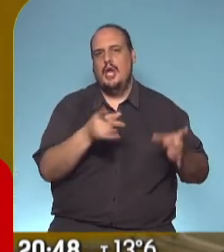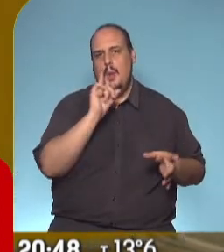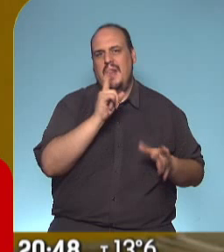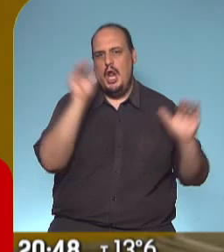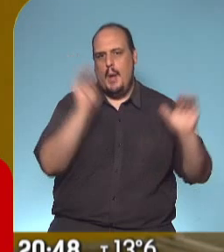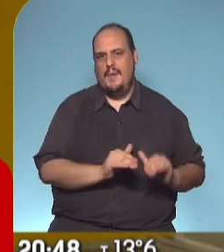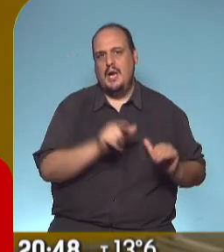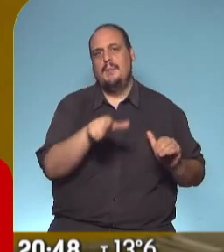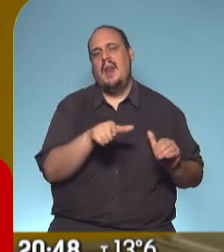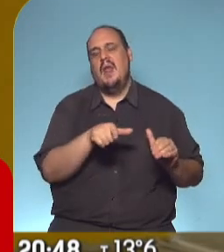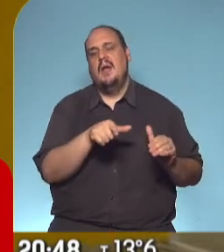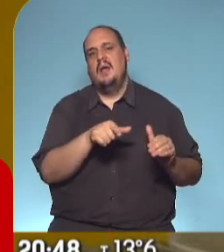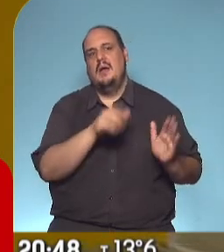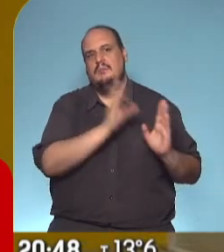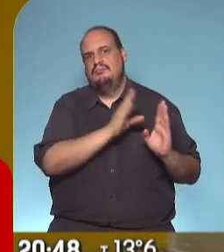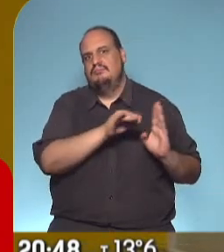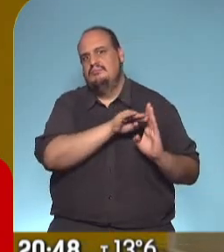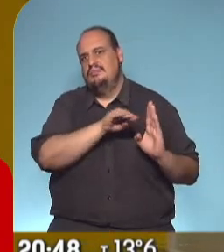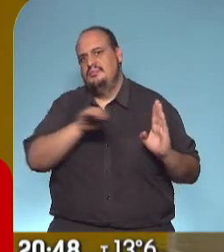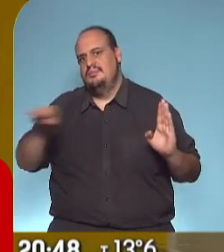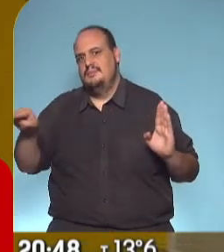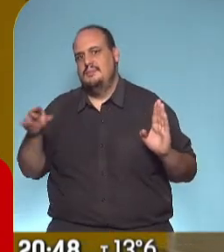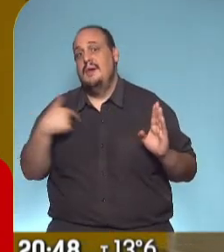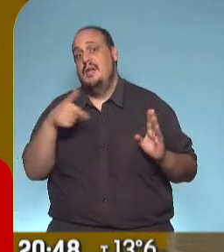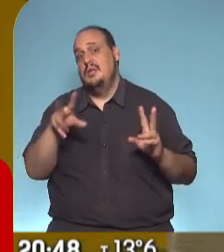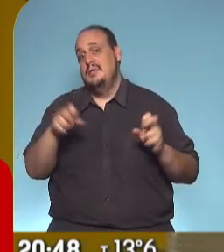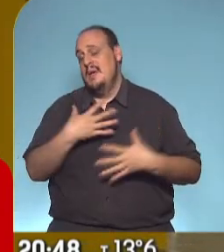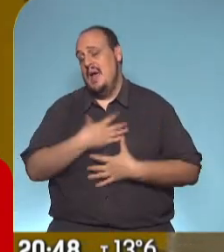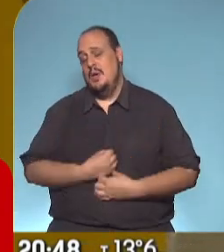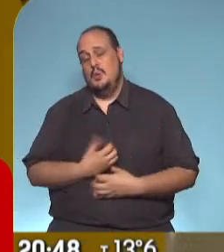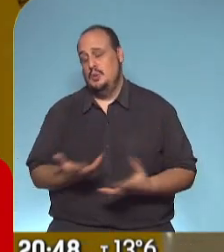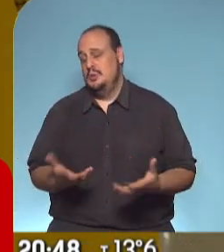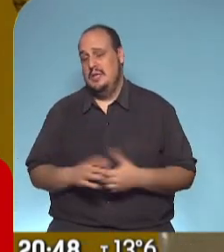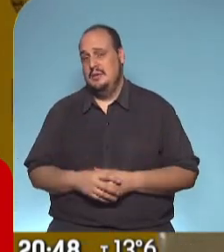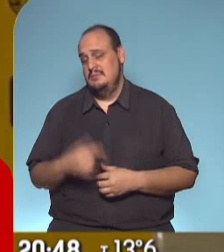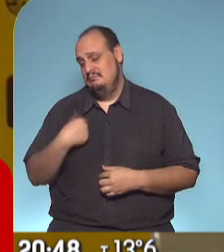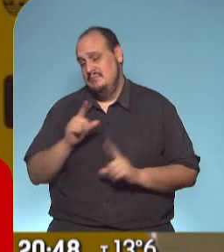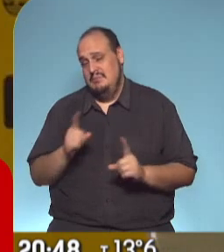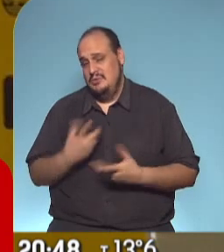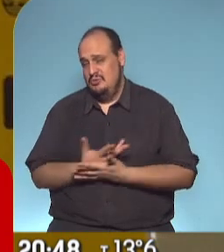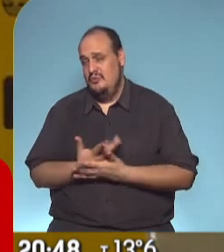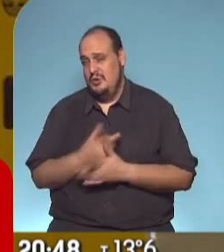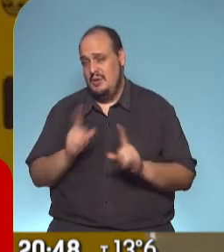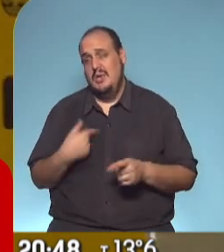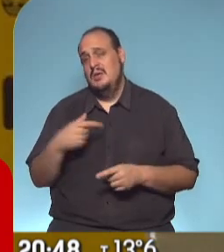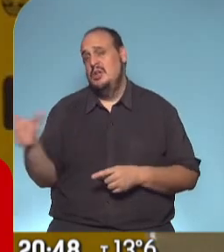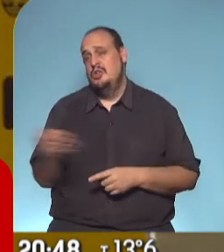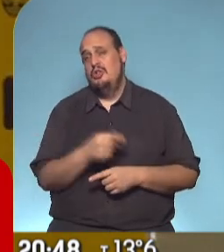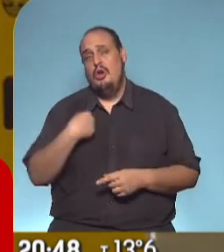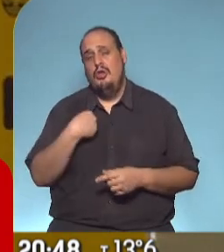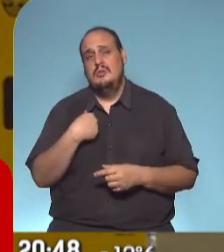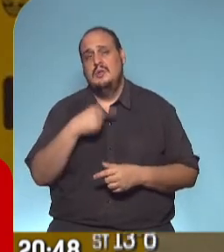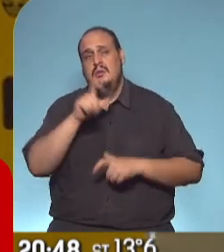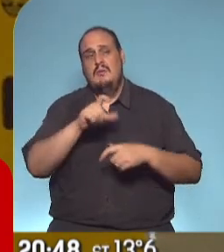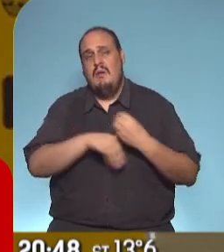justamente para poder seguir manteniéndolo. Ahora, dicho todo esto, es un drama. Es una angustia. Te digo, me pasa a mí. Pasa a muchos esto de no poder ver a sus